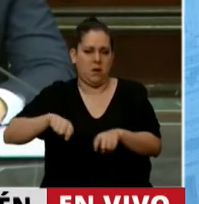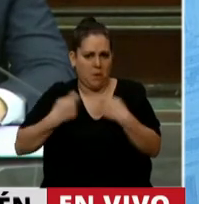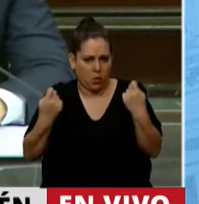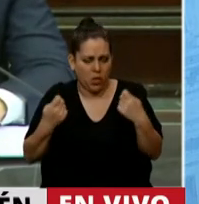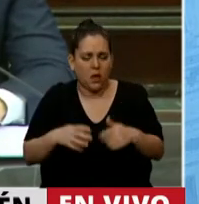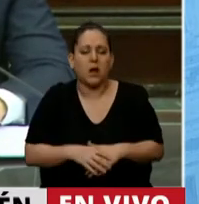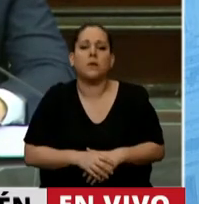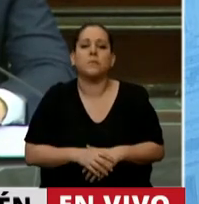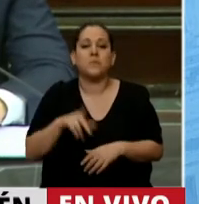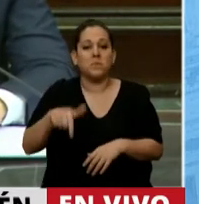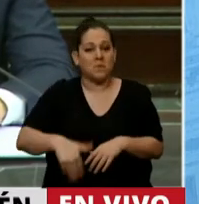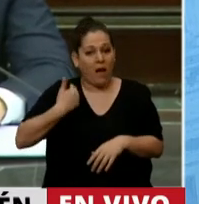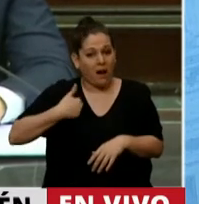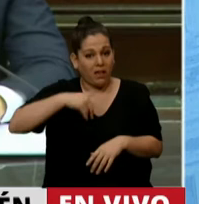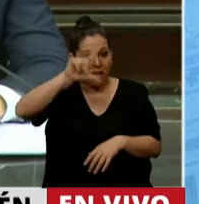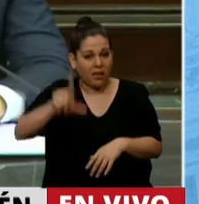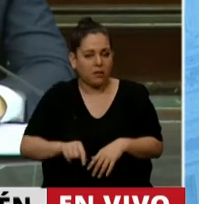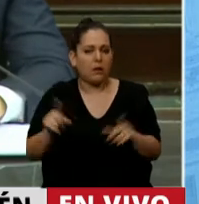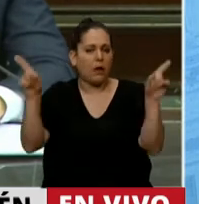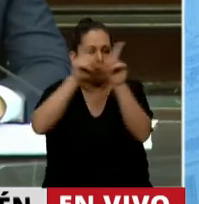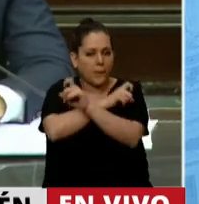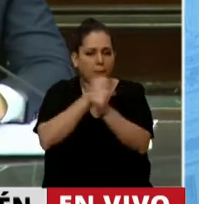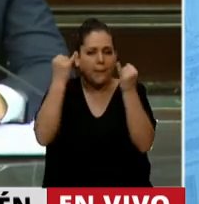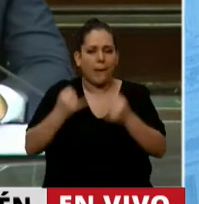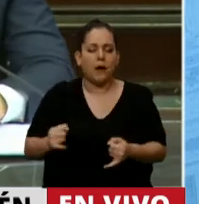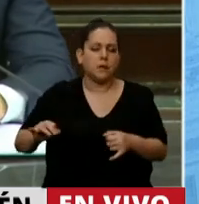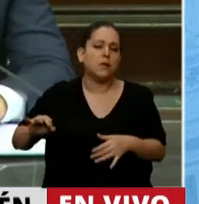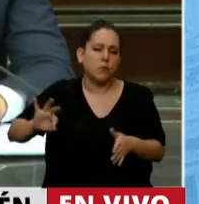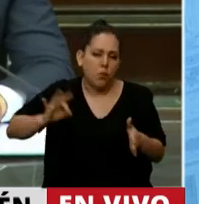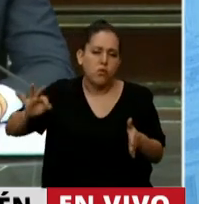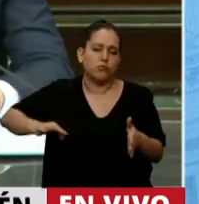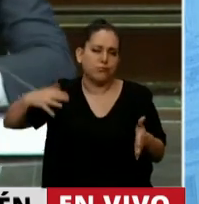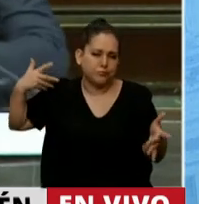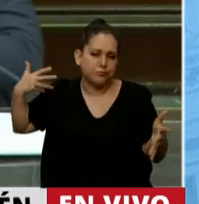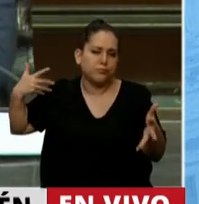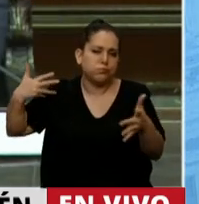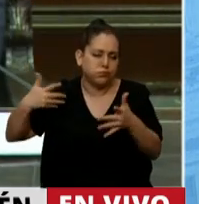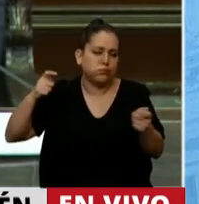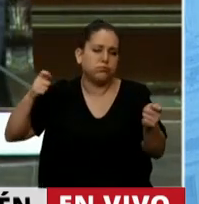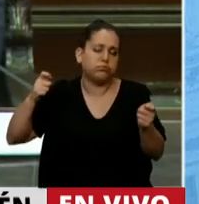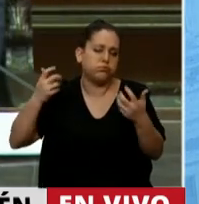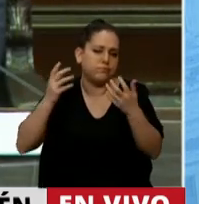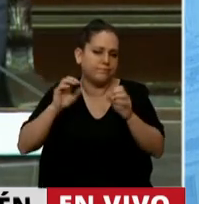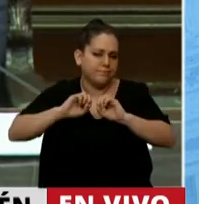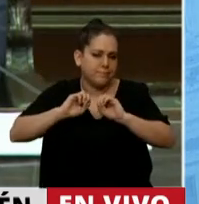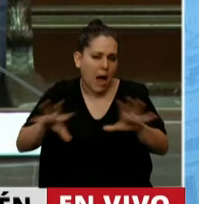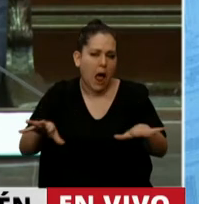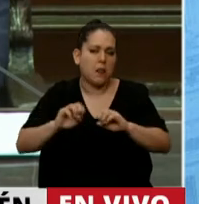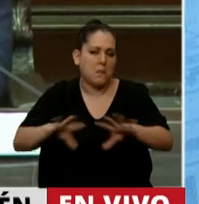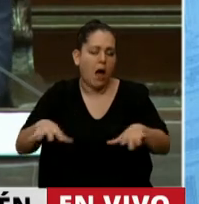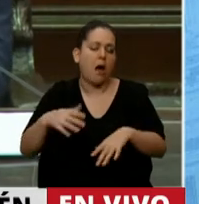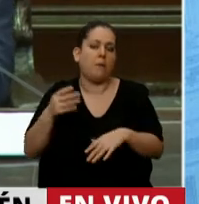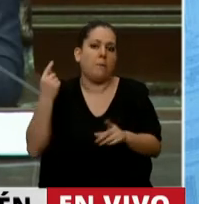Argentina, con todos los problemas estructurales que arrastra desde hace ya varios años, sumados a los de la pandemia,